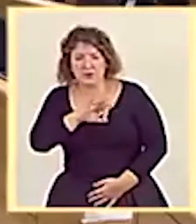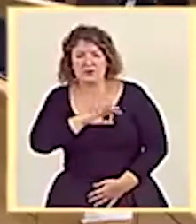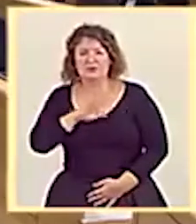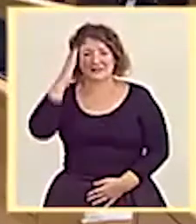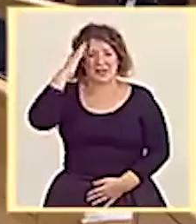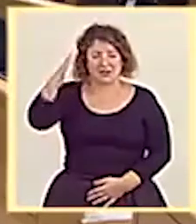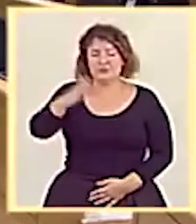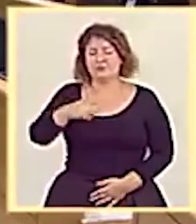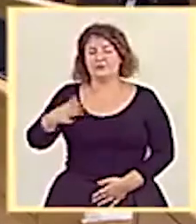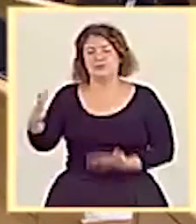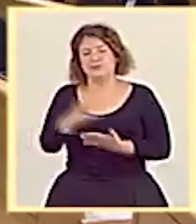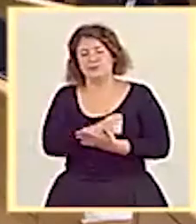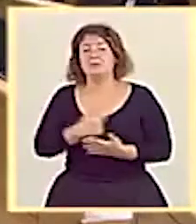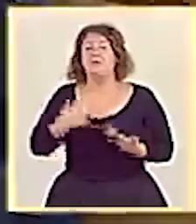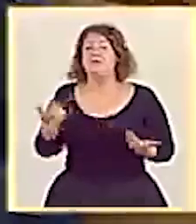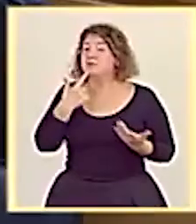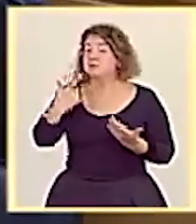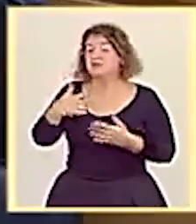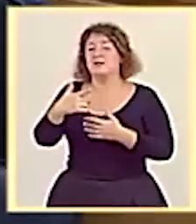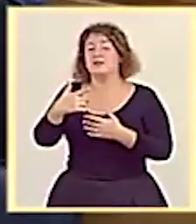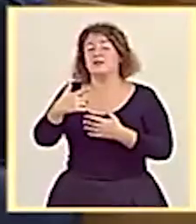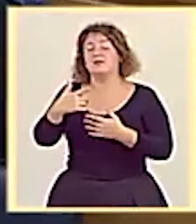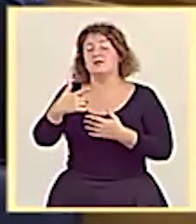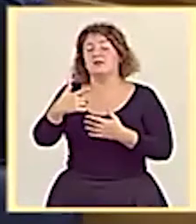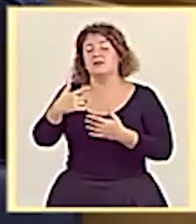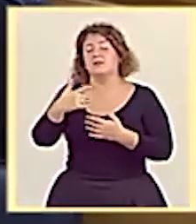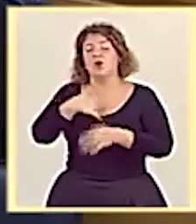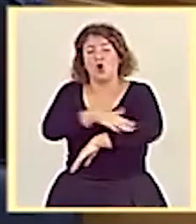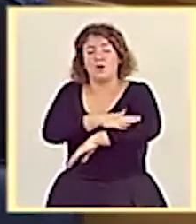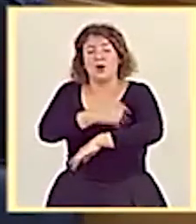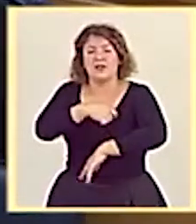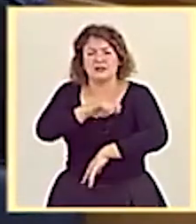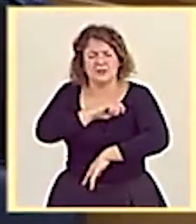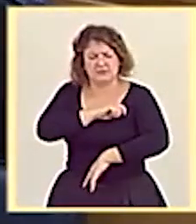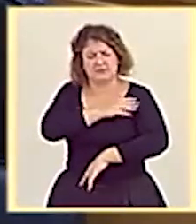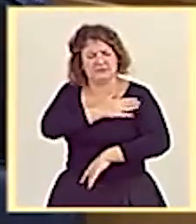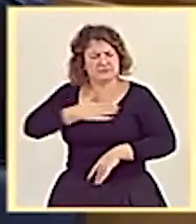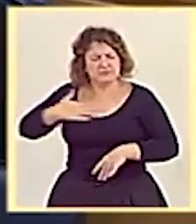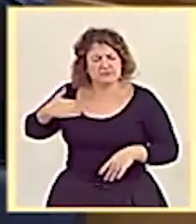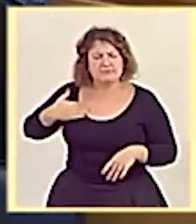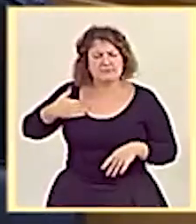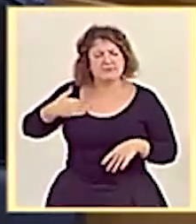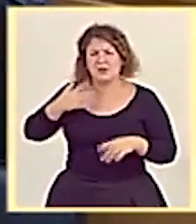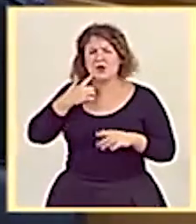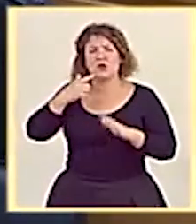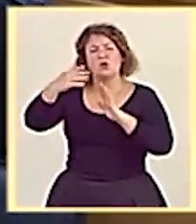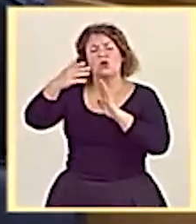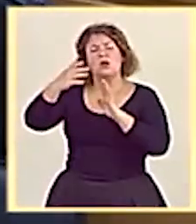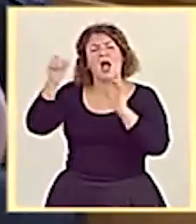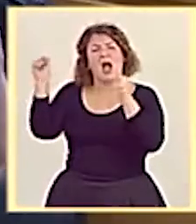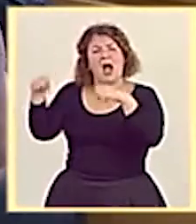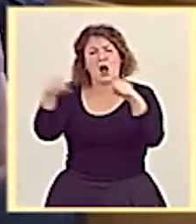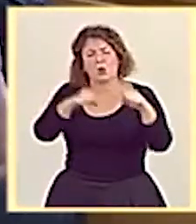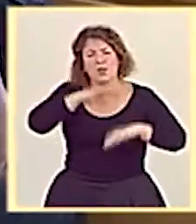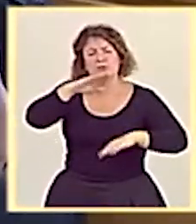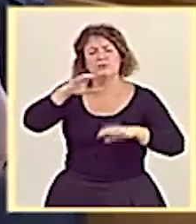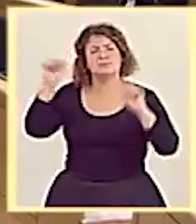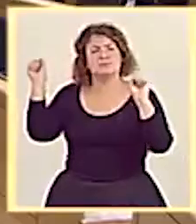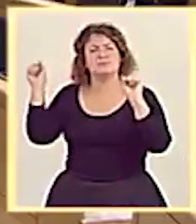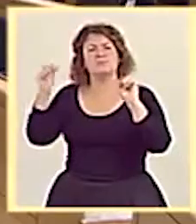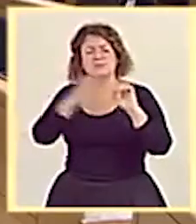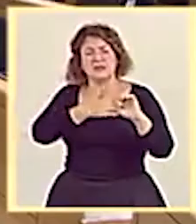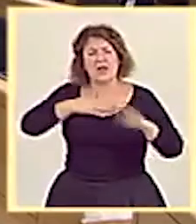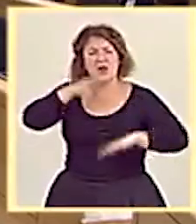le comunico y le afirmo que el Gobierno de España tiene la intención y la voluntad de cumplir todo y cada uno de los acuerdos pactados de este Gobierno con la comunidad